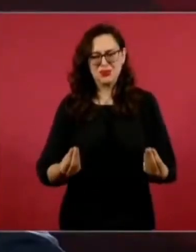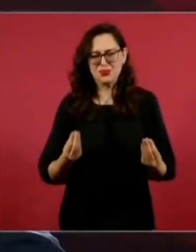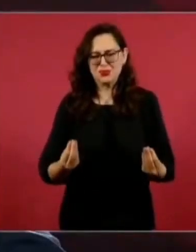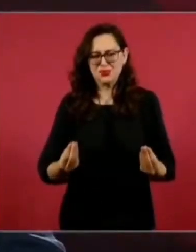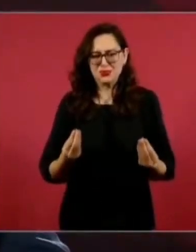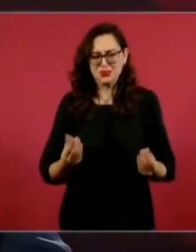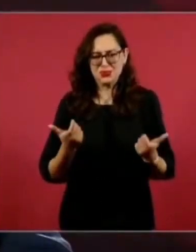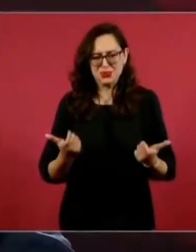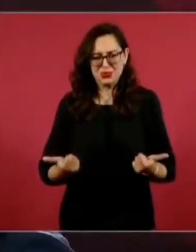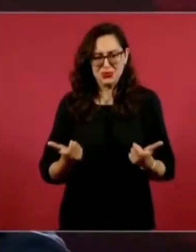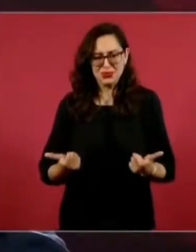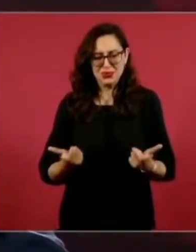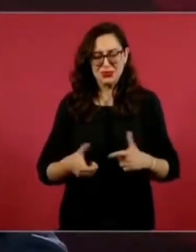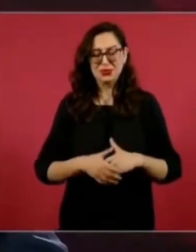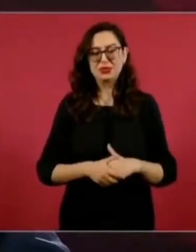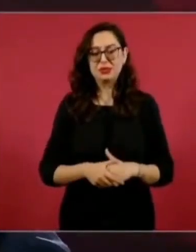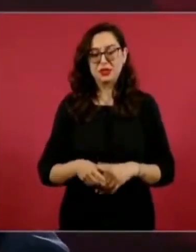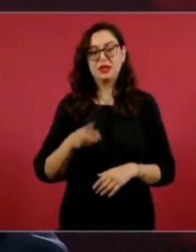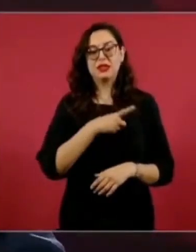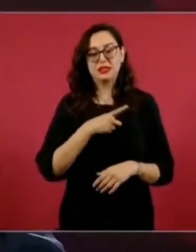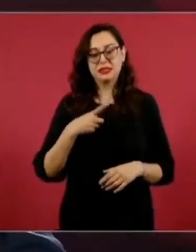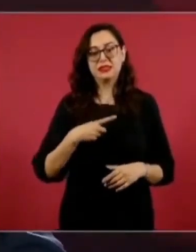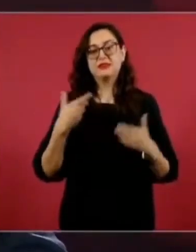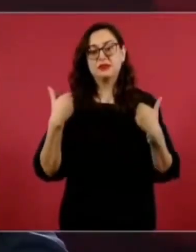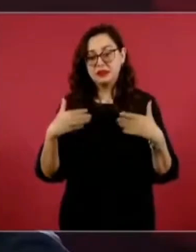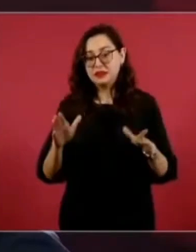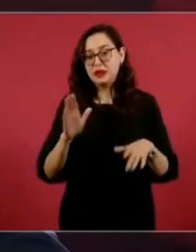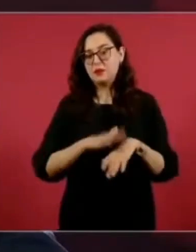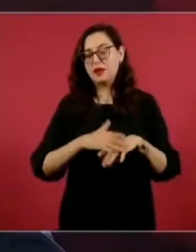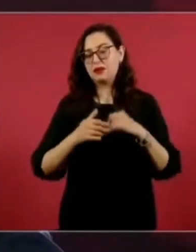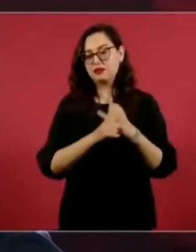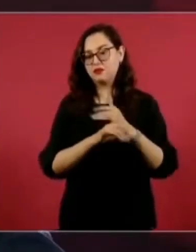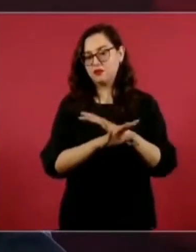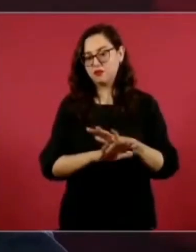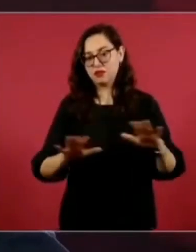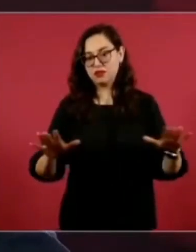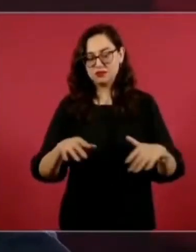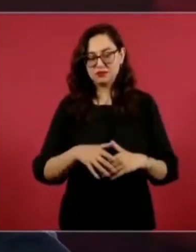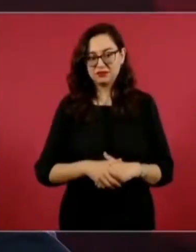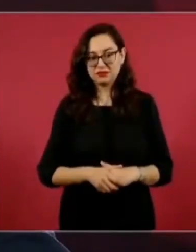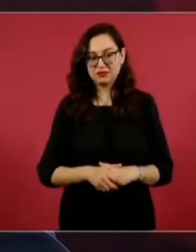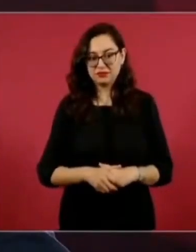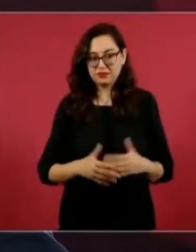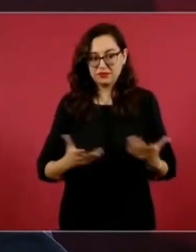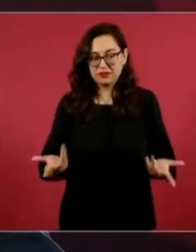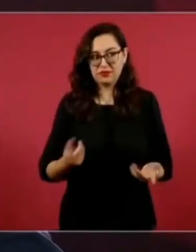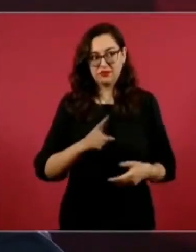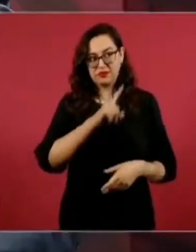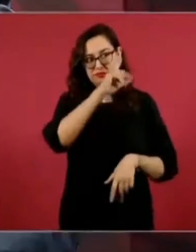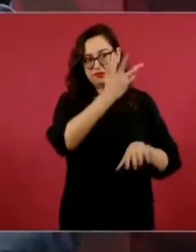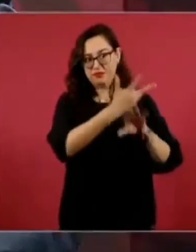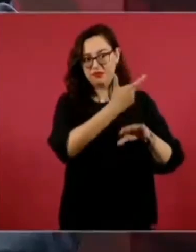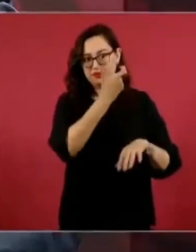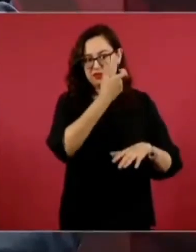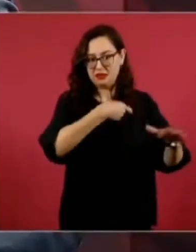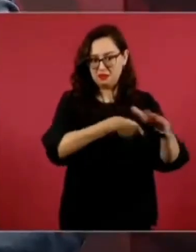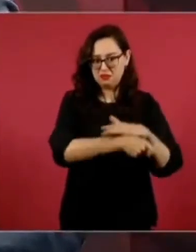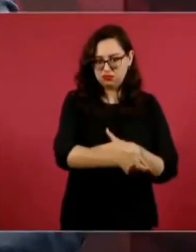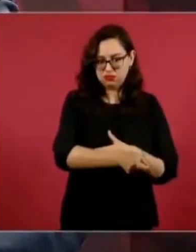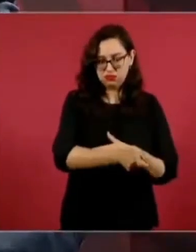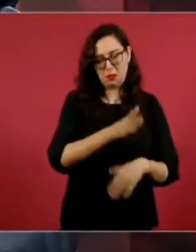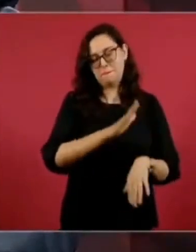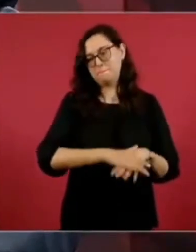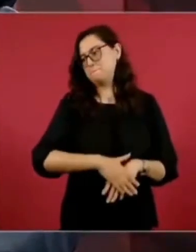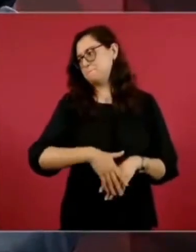Entonces, sí se debería de informar. Además, si es dinero que llega del extranjero, con más